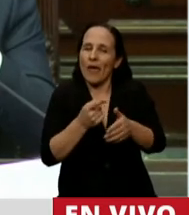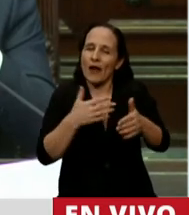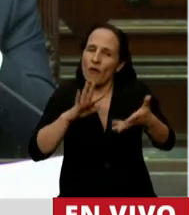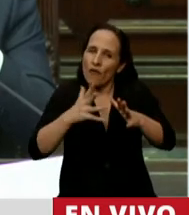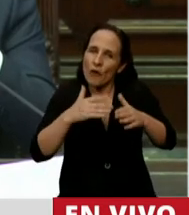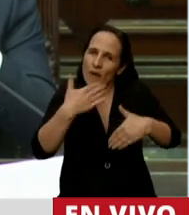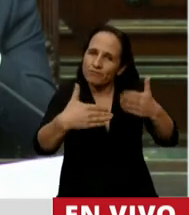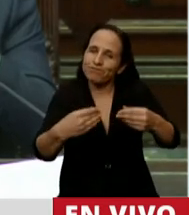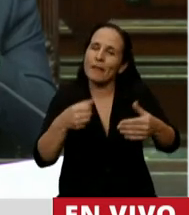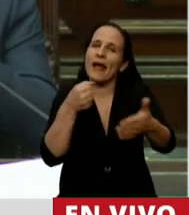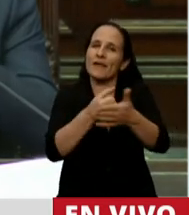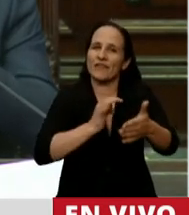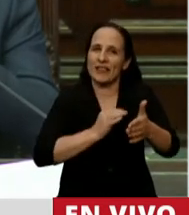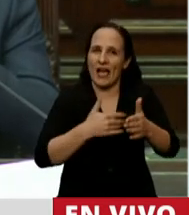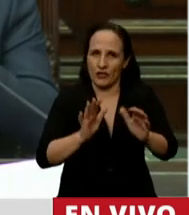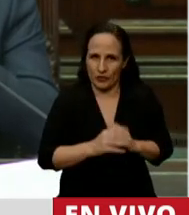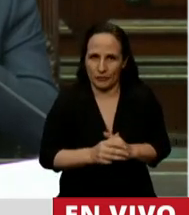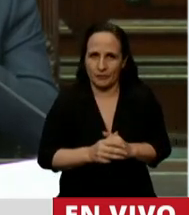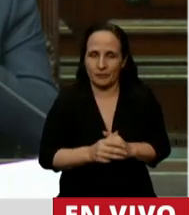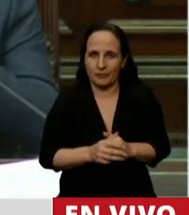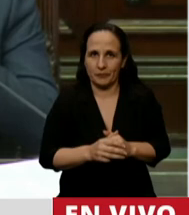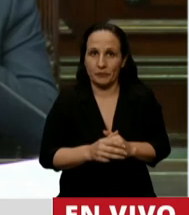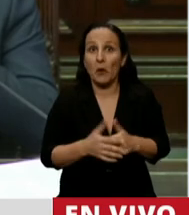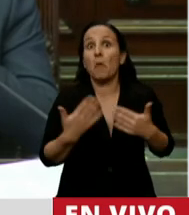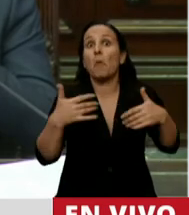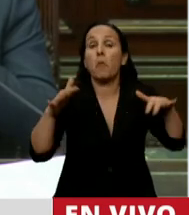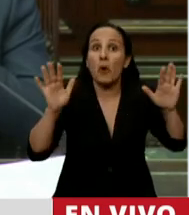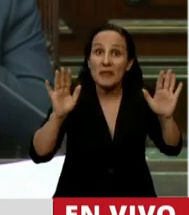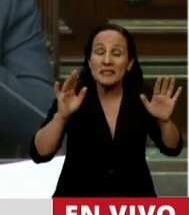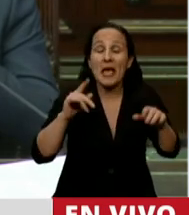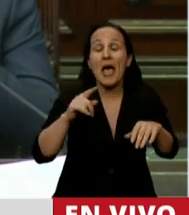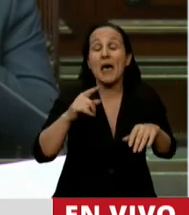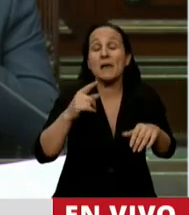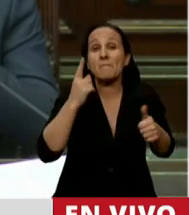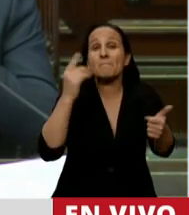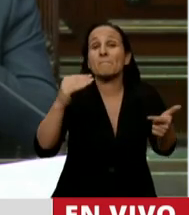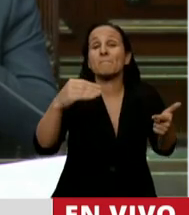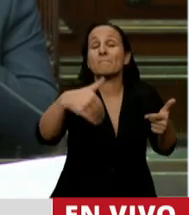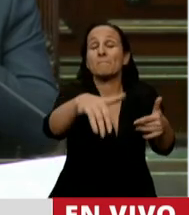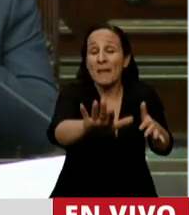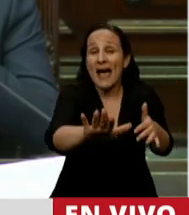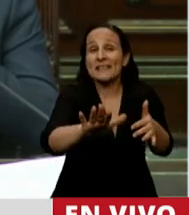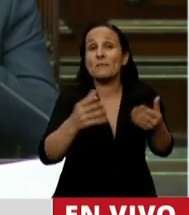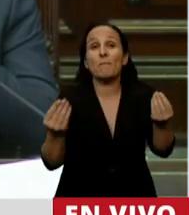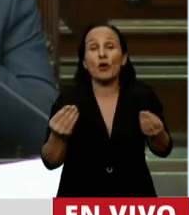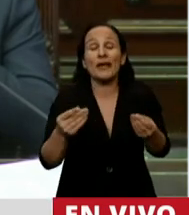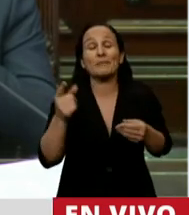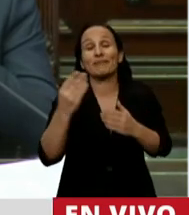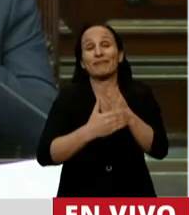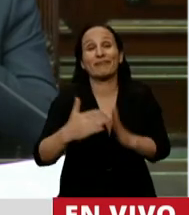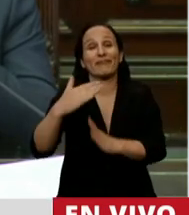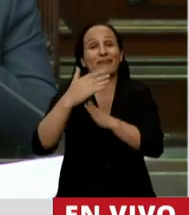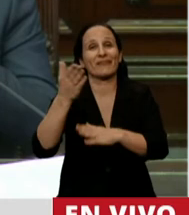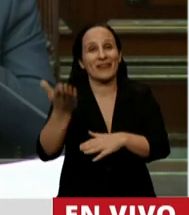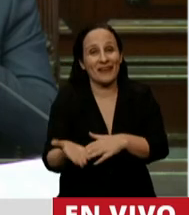año. Y por ahí nos lleva algunas horas más o algunos poquitos días más, porque el señor Jefe de Gabinete